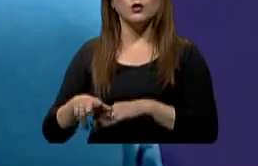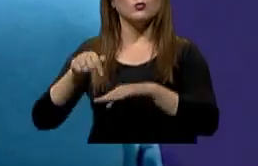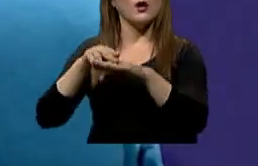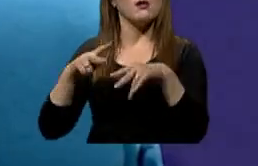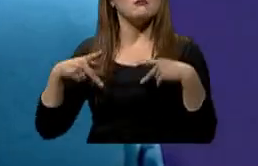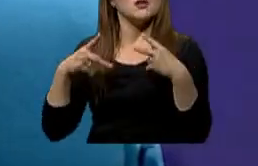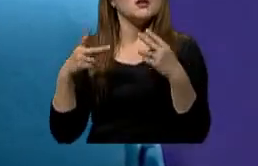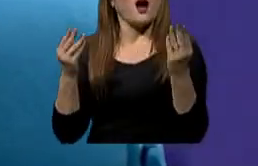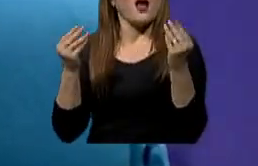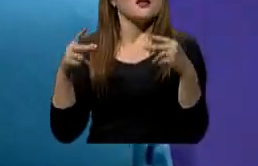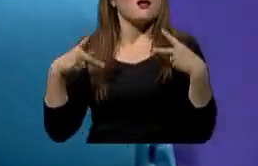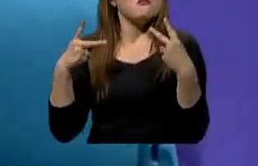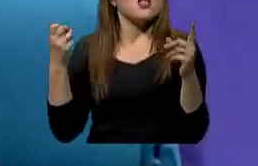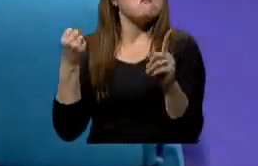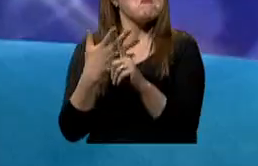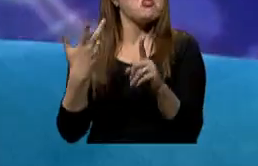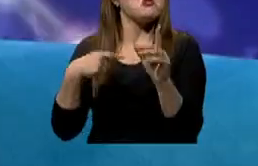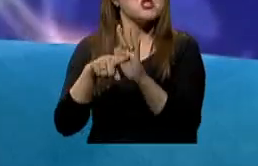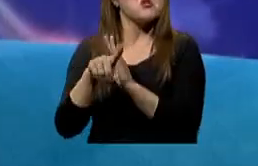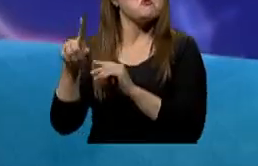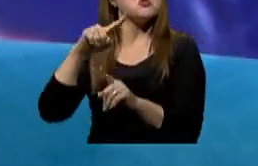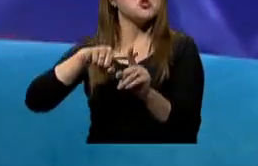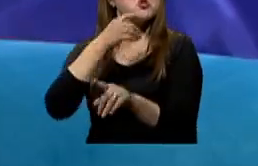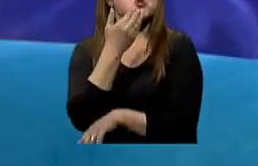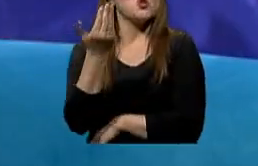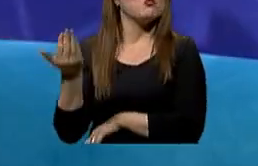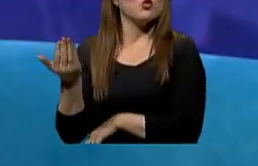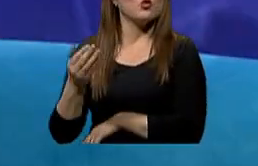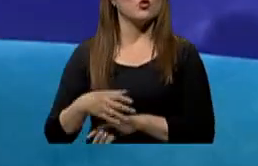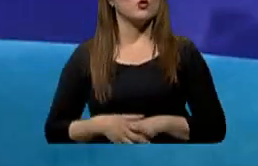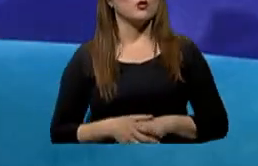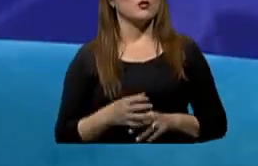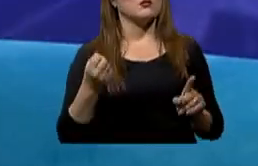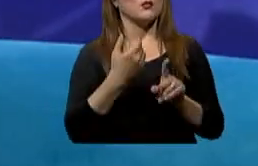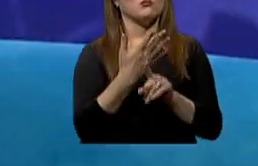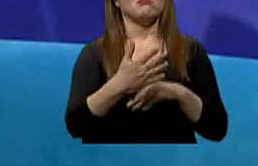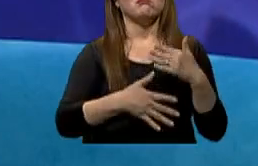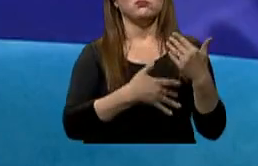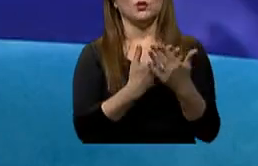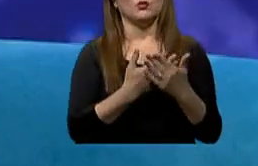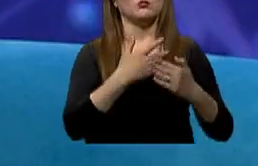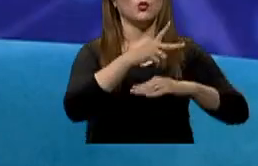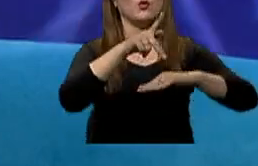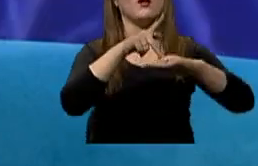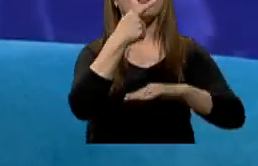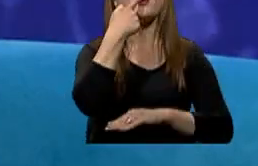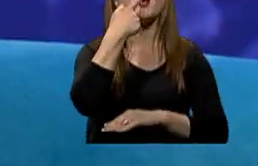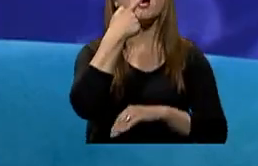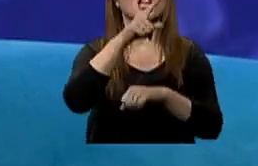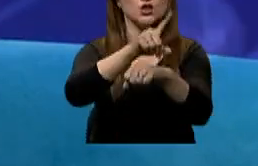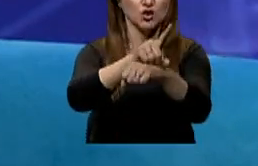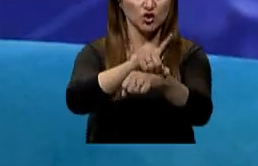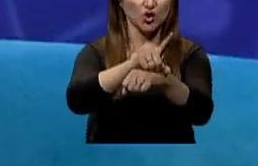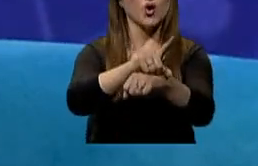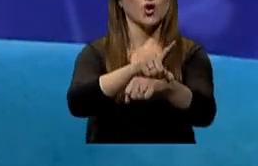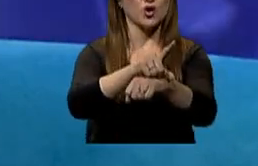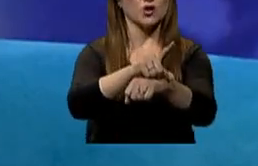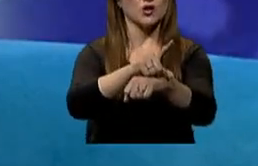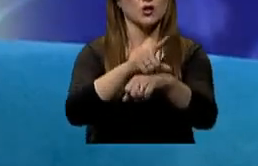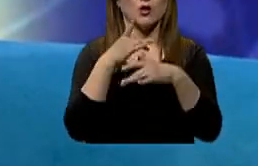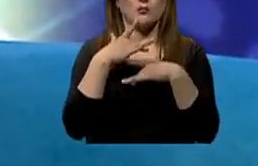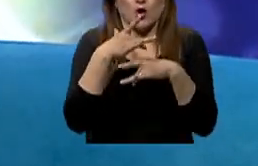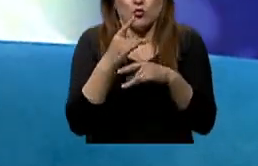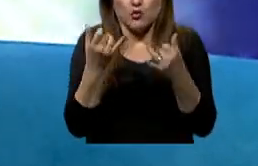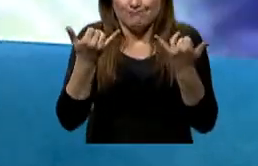afecta la calidad de tu vida eso? Mira, me afecta en todos los términos porque de profesión soy odontólogo y obviamente me gusta estar